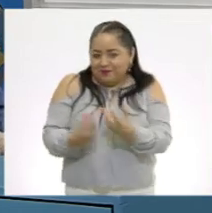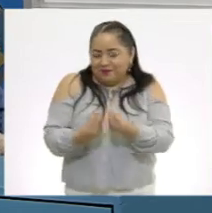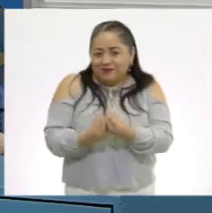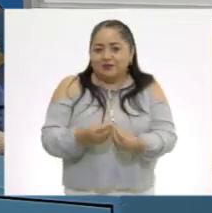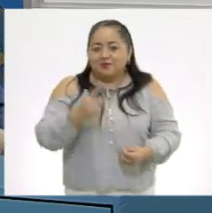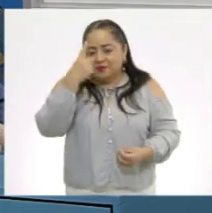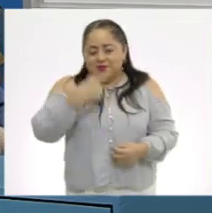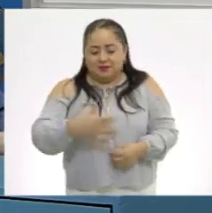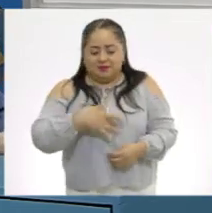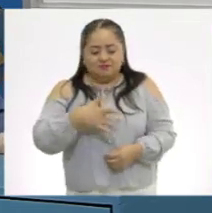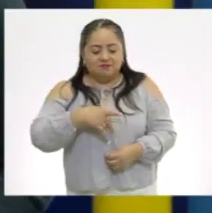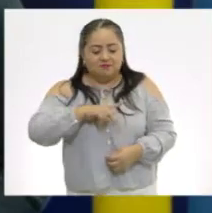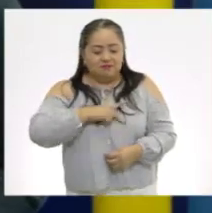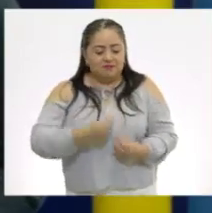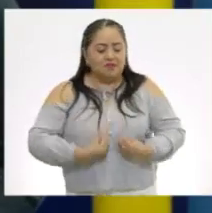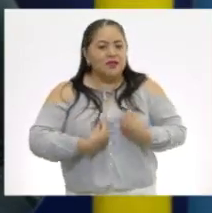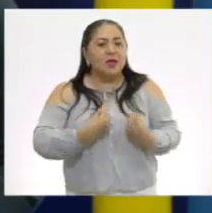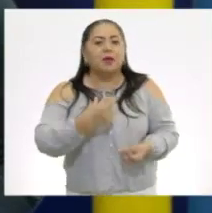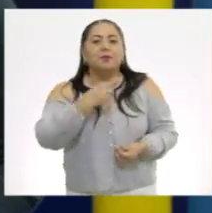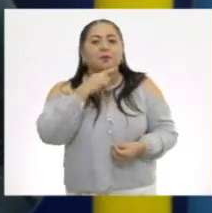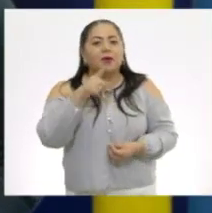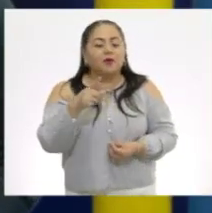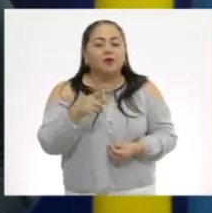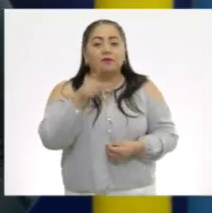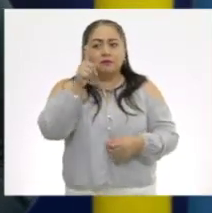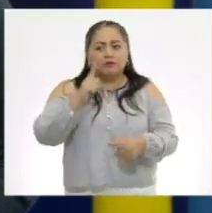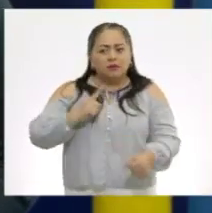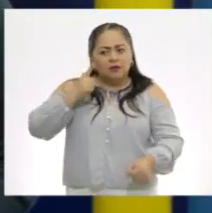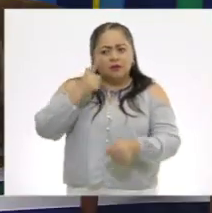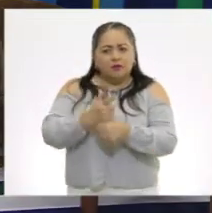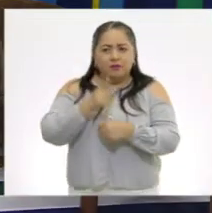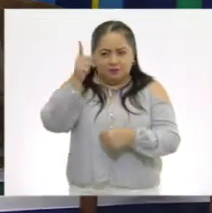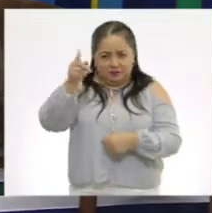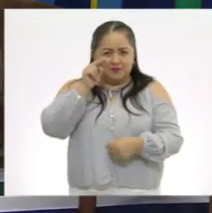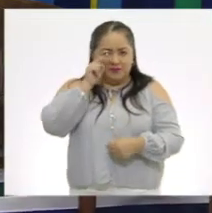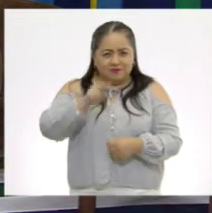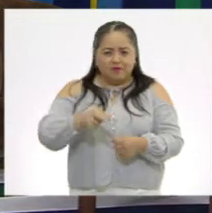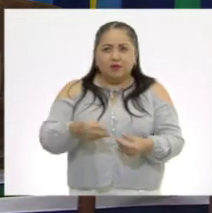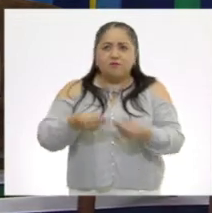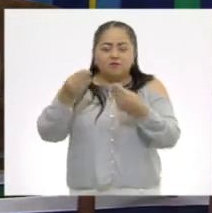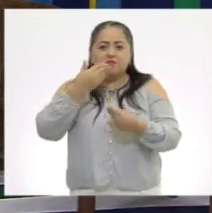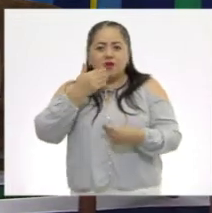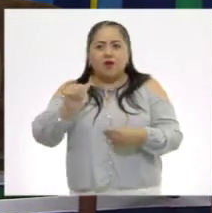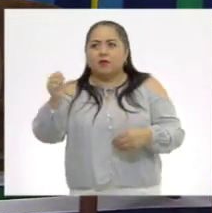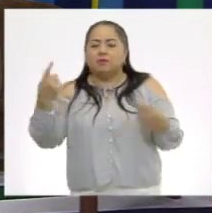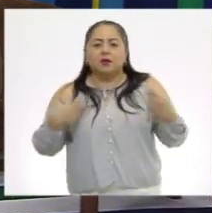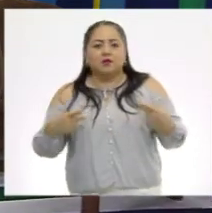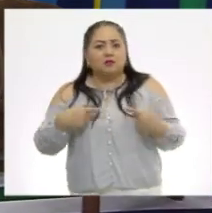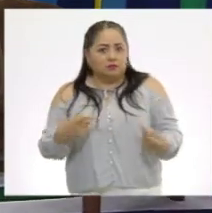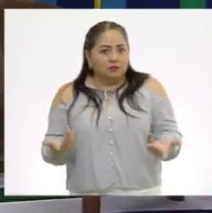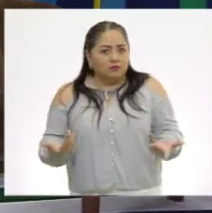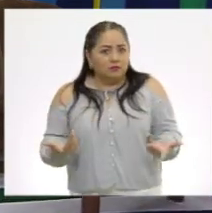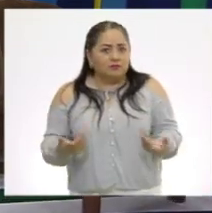que nuestra vida mejore. ¿Te das cuenta que lo que hiciste benefició a otra persona?